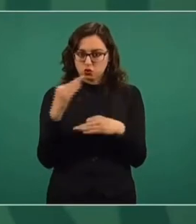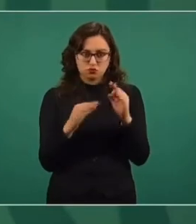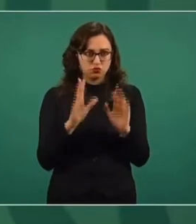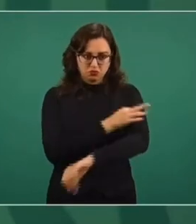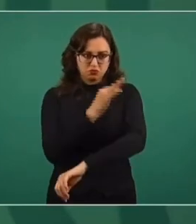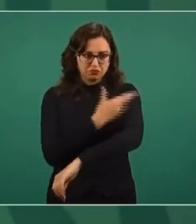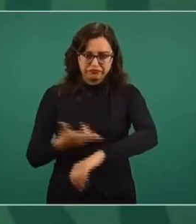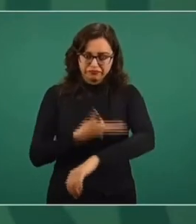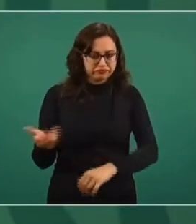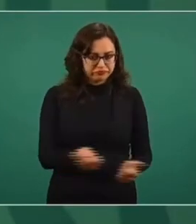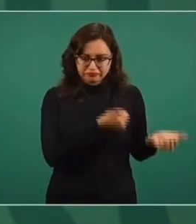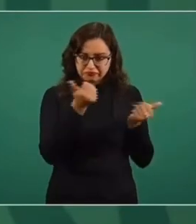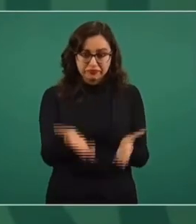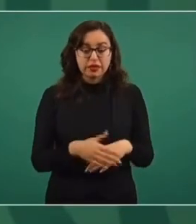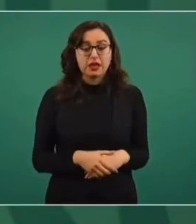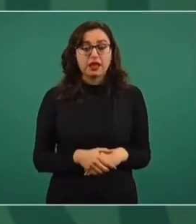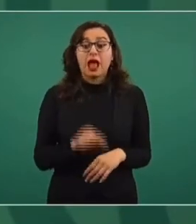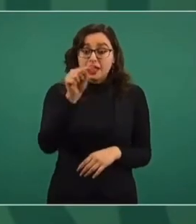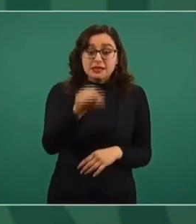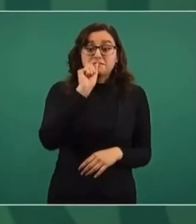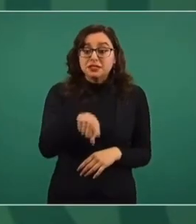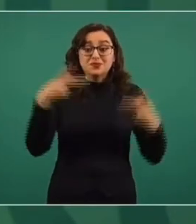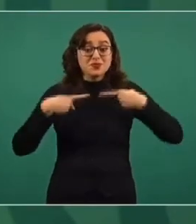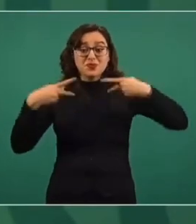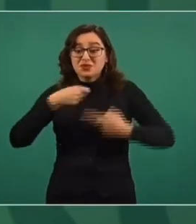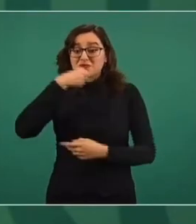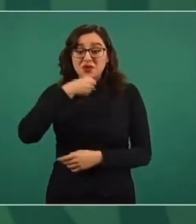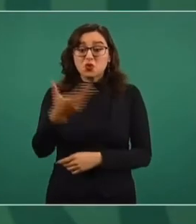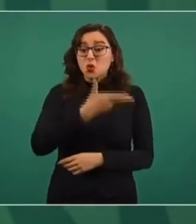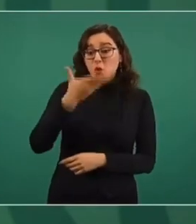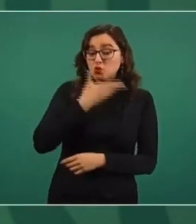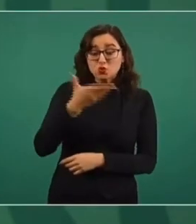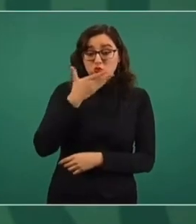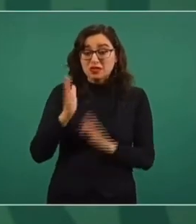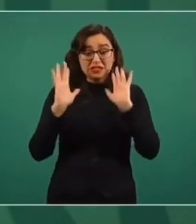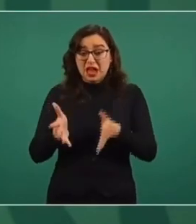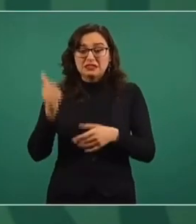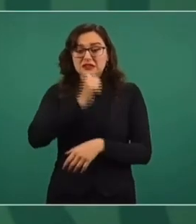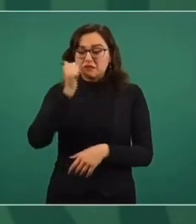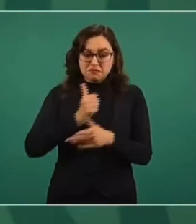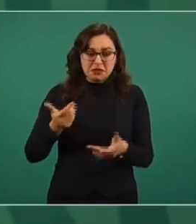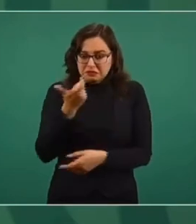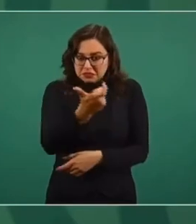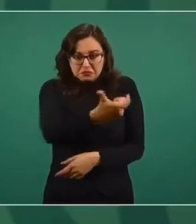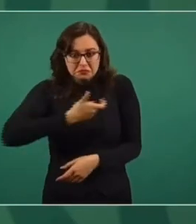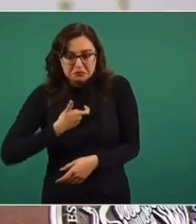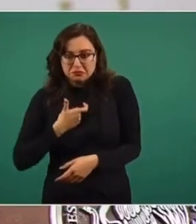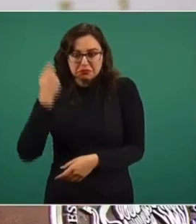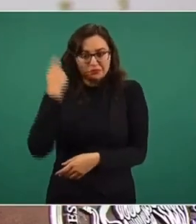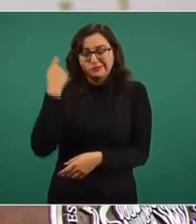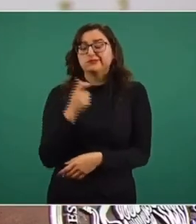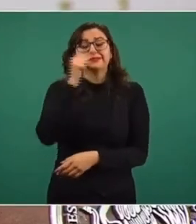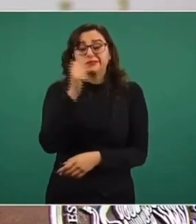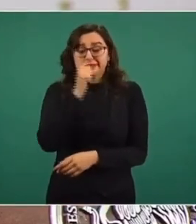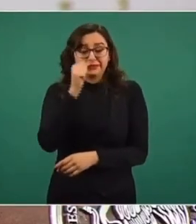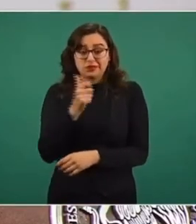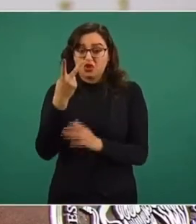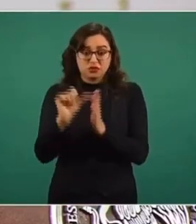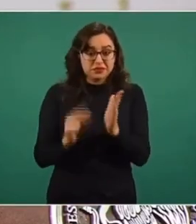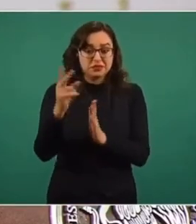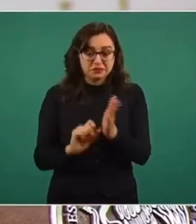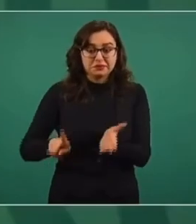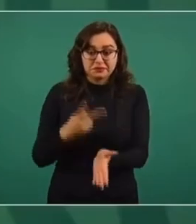logística y ahí donde ya asisten a los mismos espacios, los adultos mayores, para cobrar su pensión, ahí